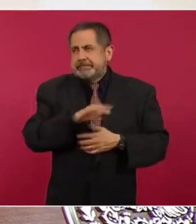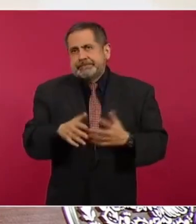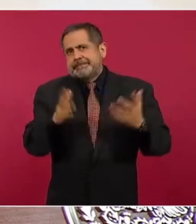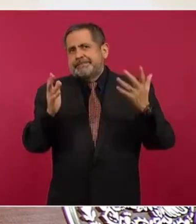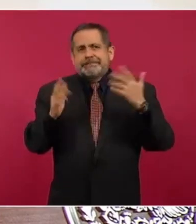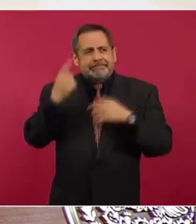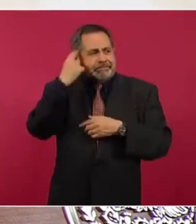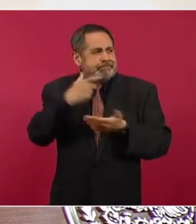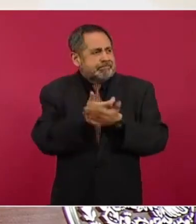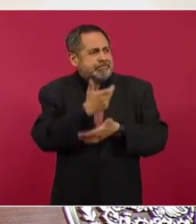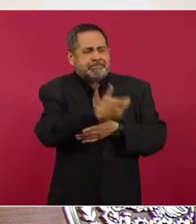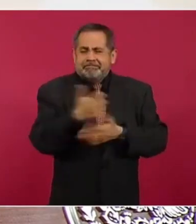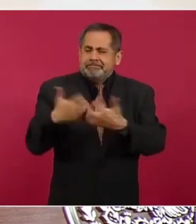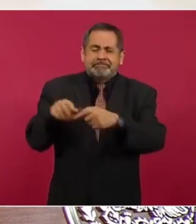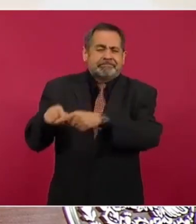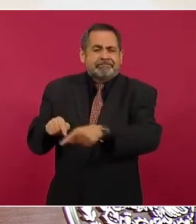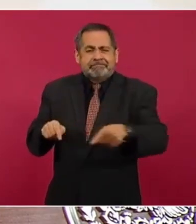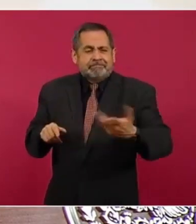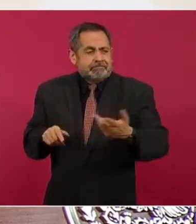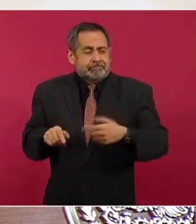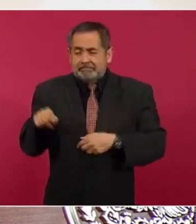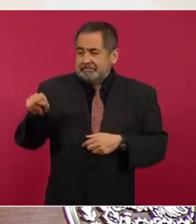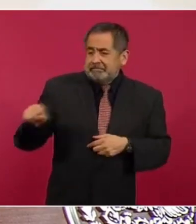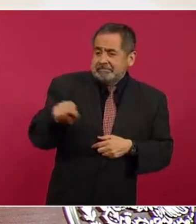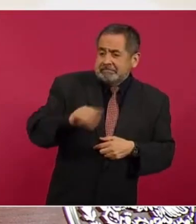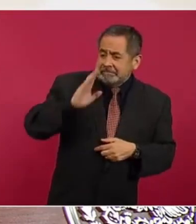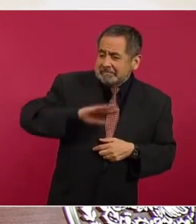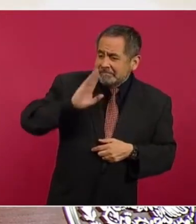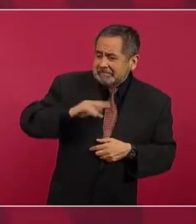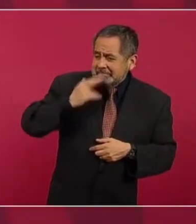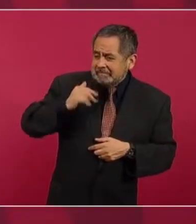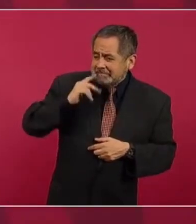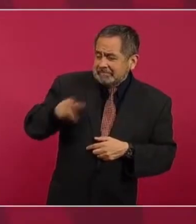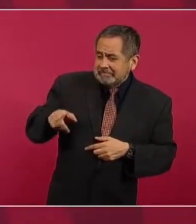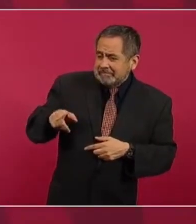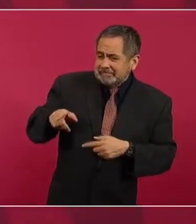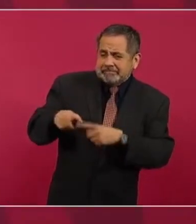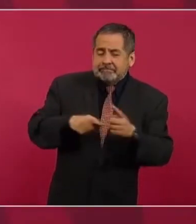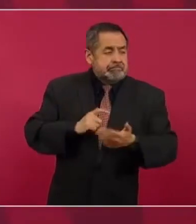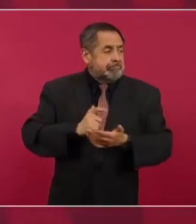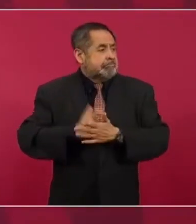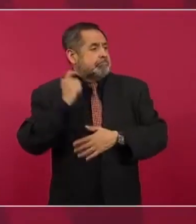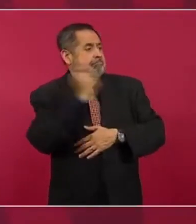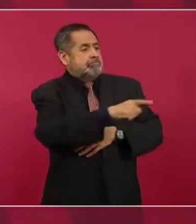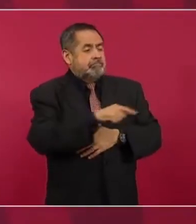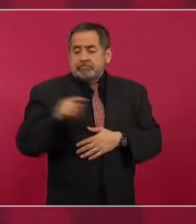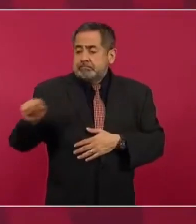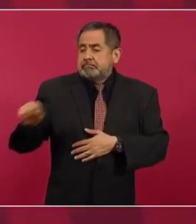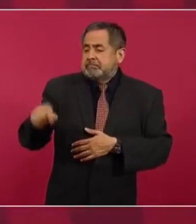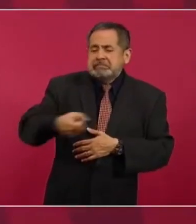porque se compraron plantas viejas